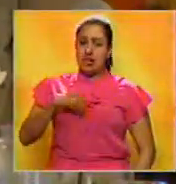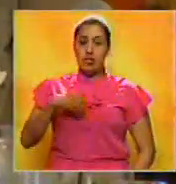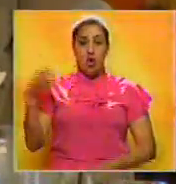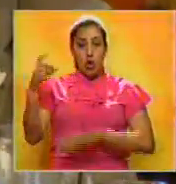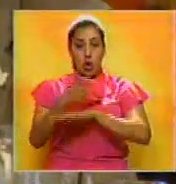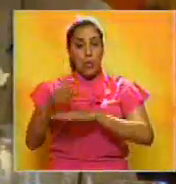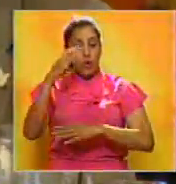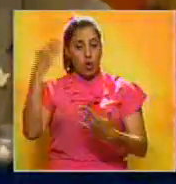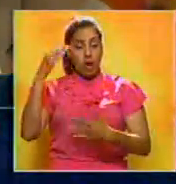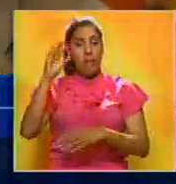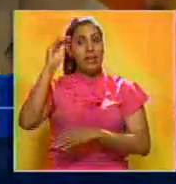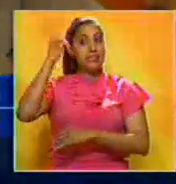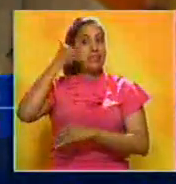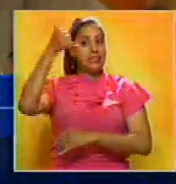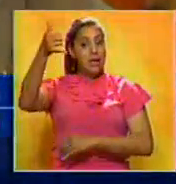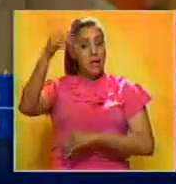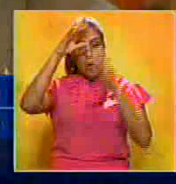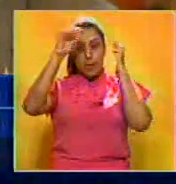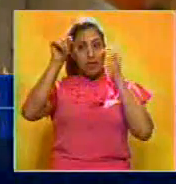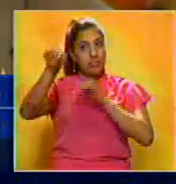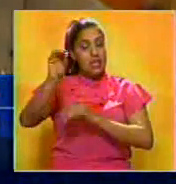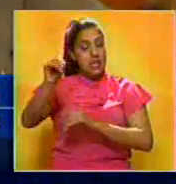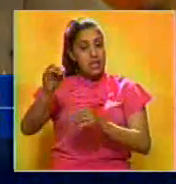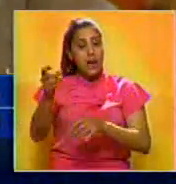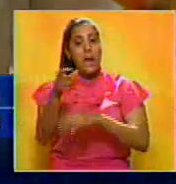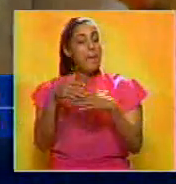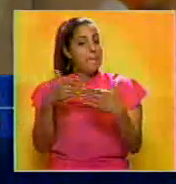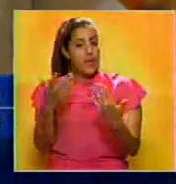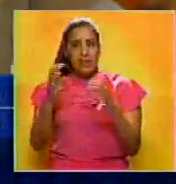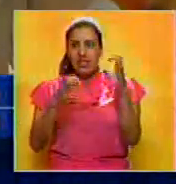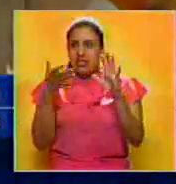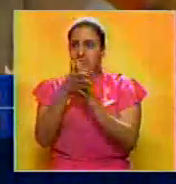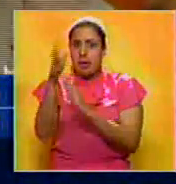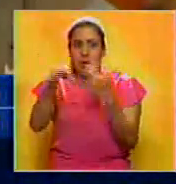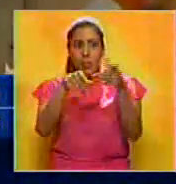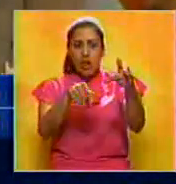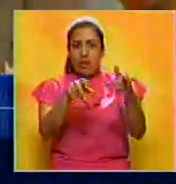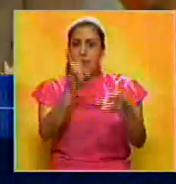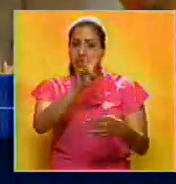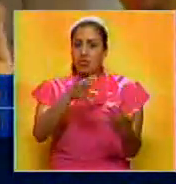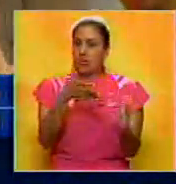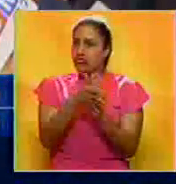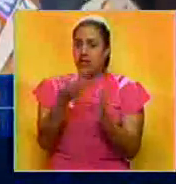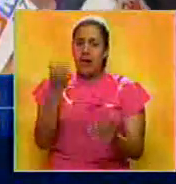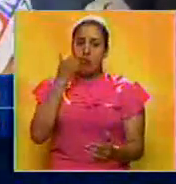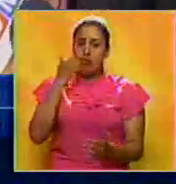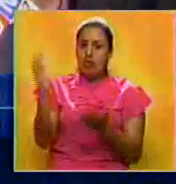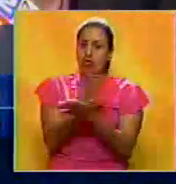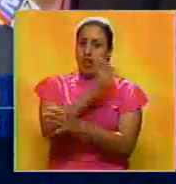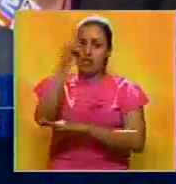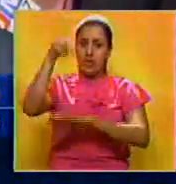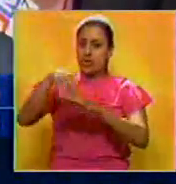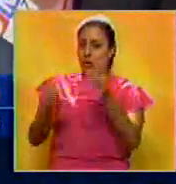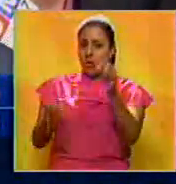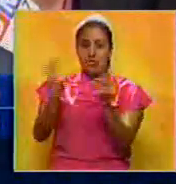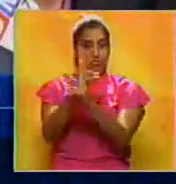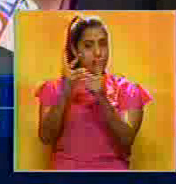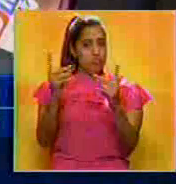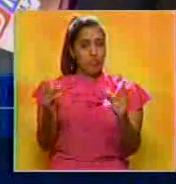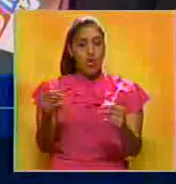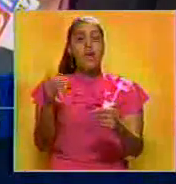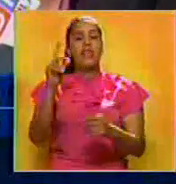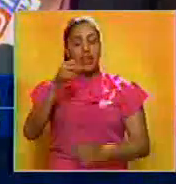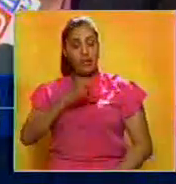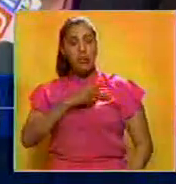de Colombia llamó hoy a su embajador en el país, Ricardo Lozano, para analizar la situación por la que atraviesa Venezuela. Misma acción que